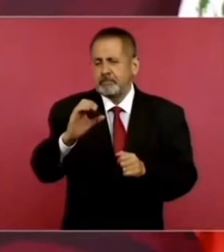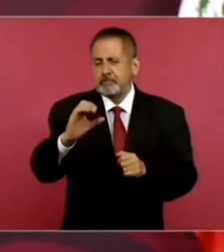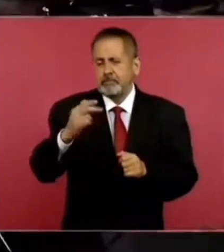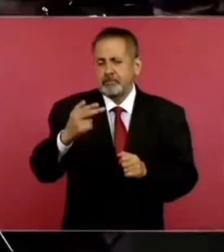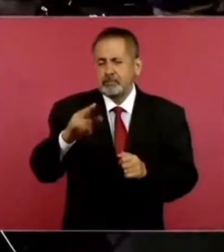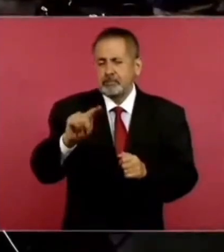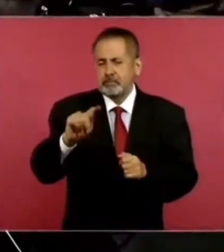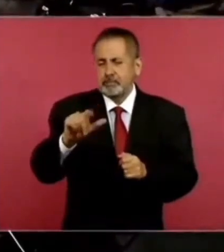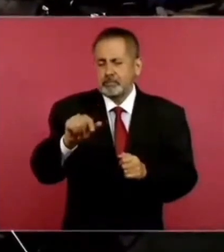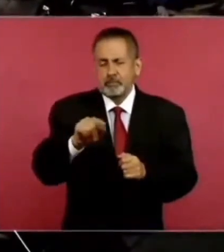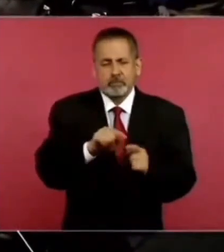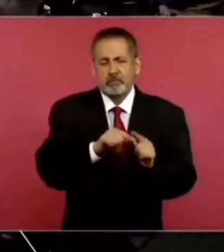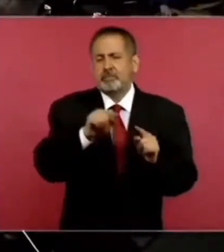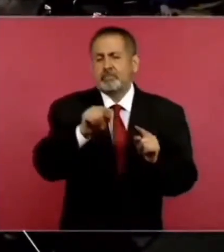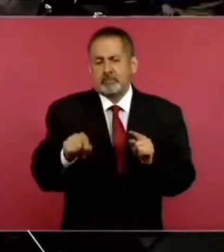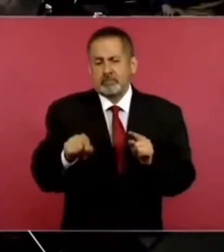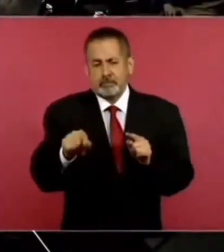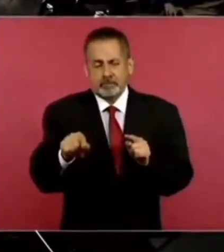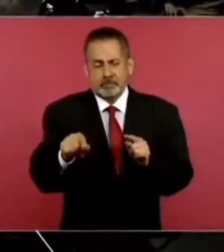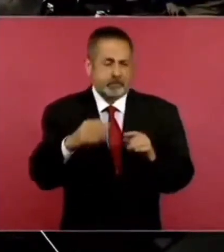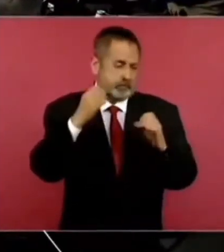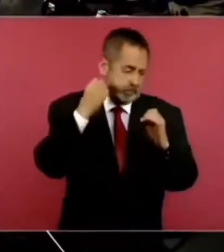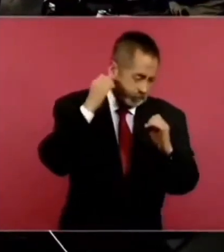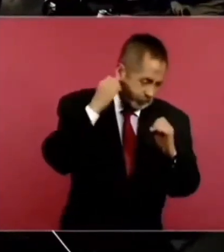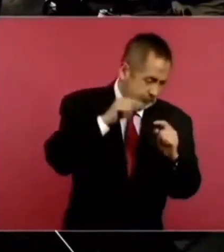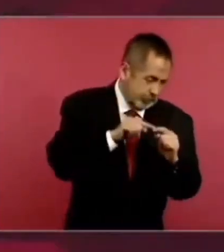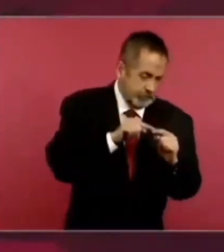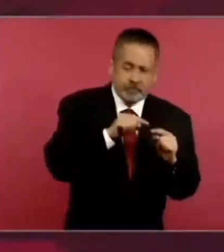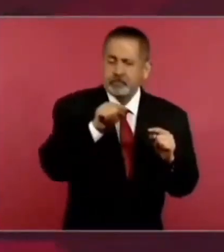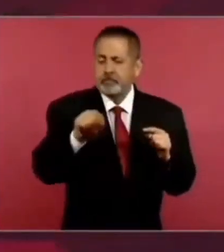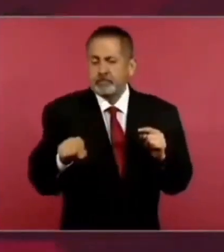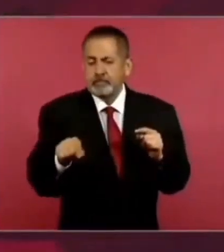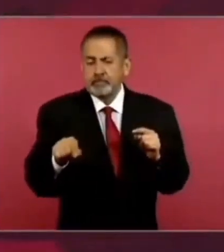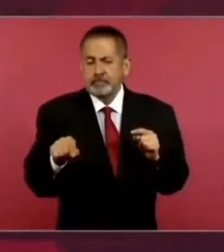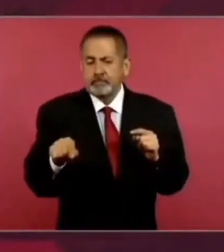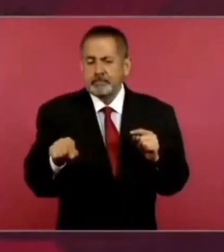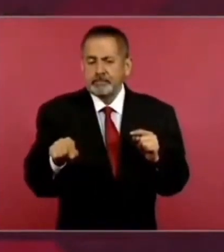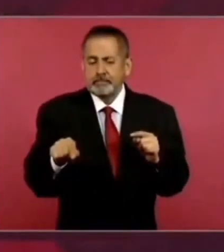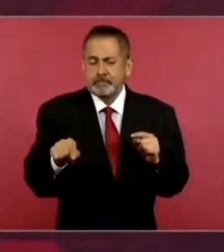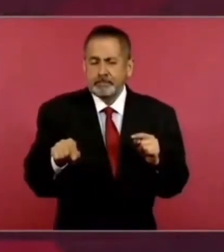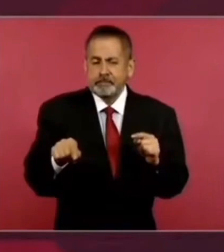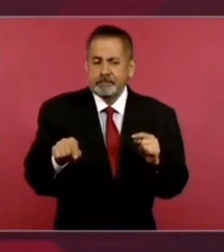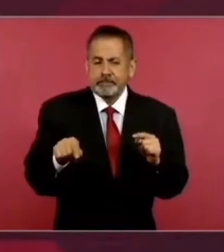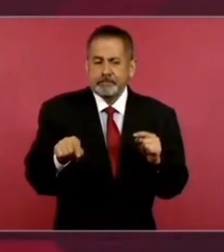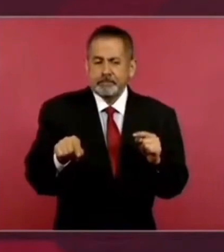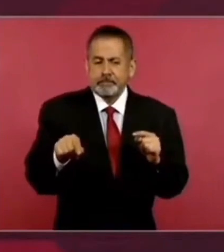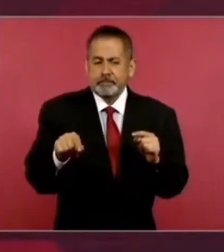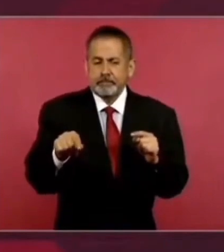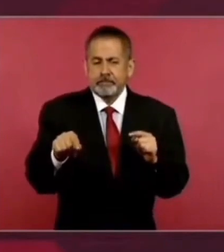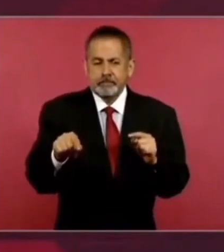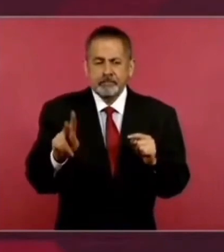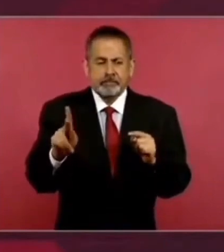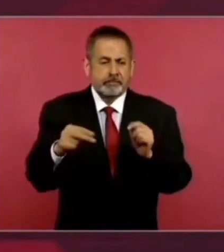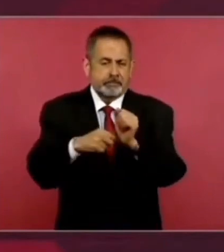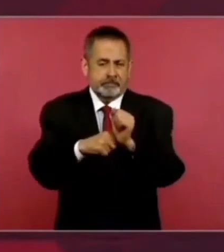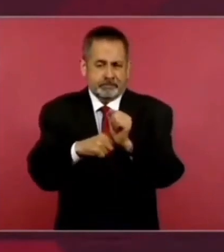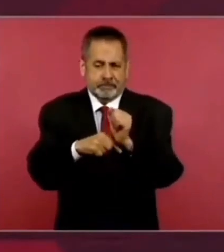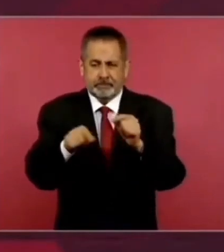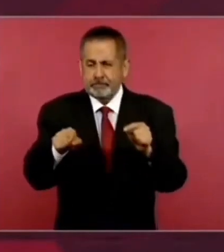y de Oaxaca a Puerto Escondido.